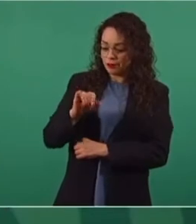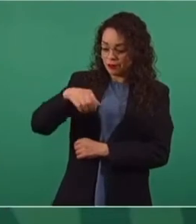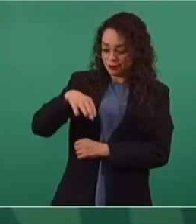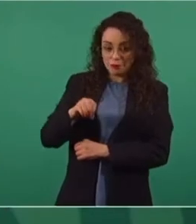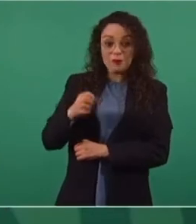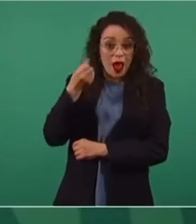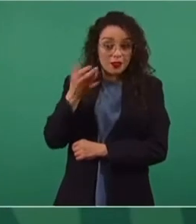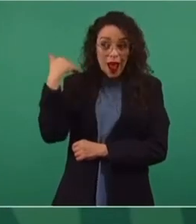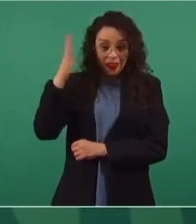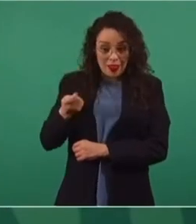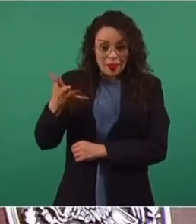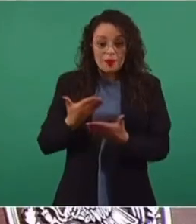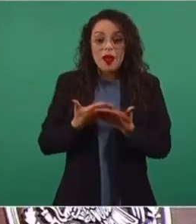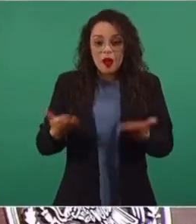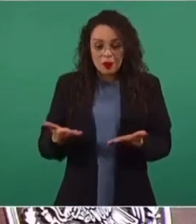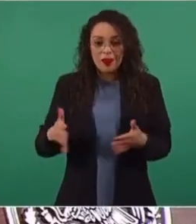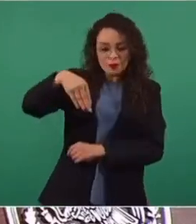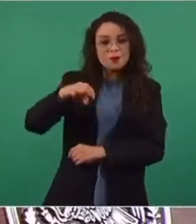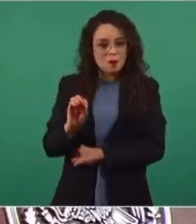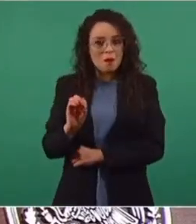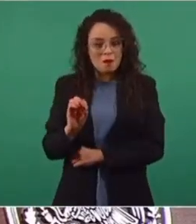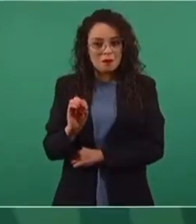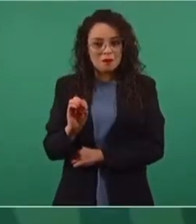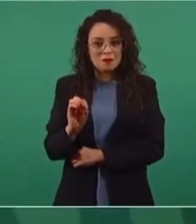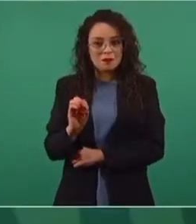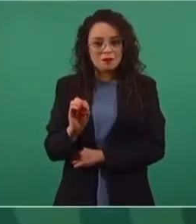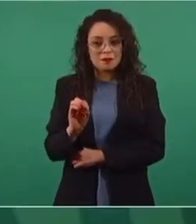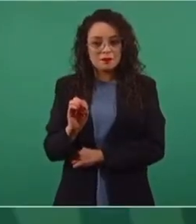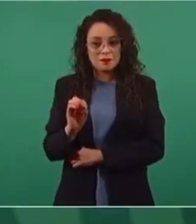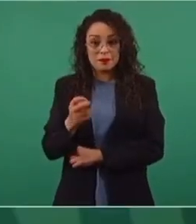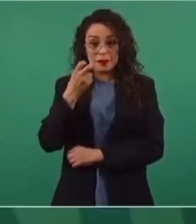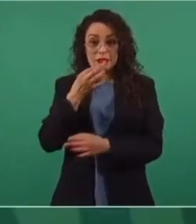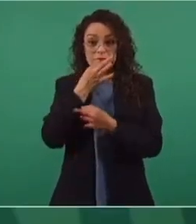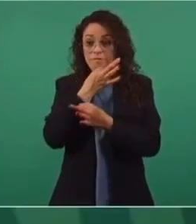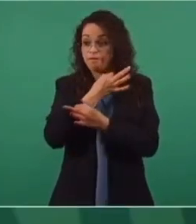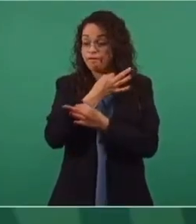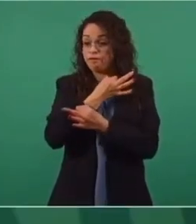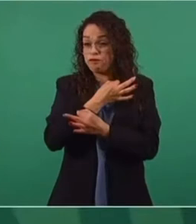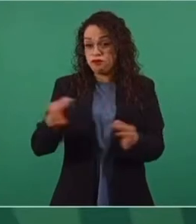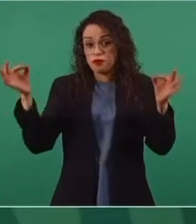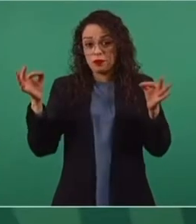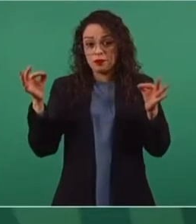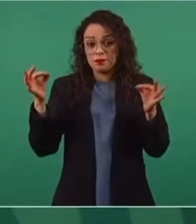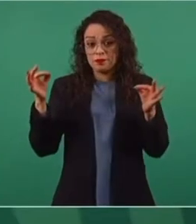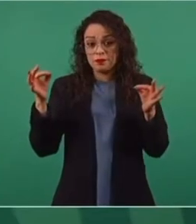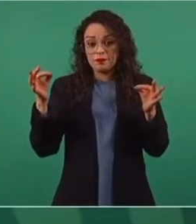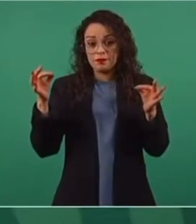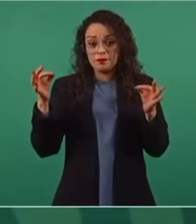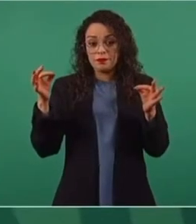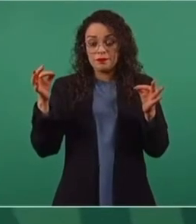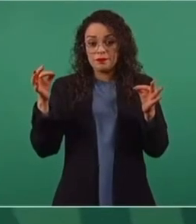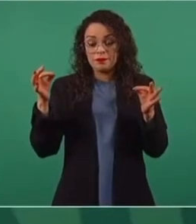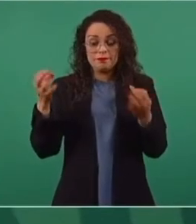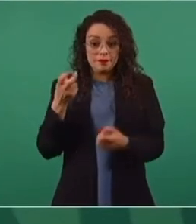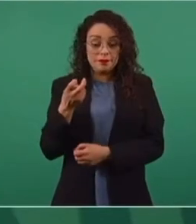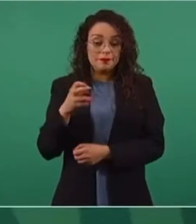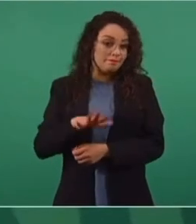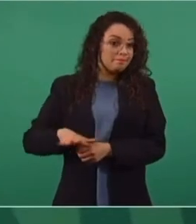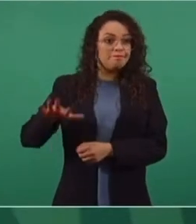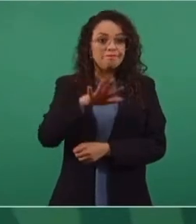así se le llamaba. Ahora es amarillismo. Entonces, la nota roja adquiere un